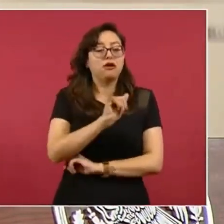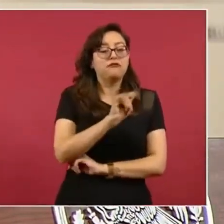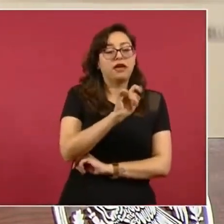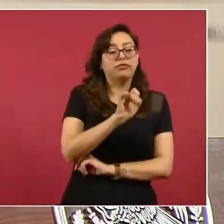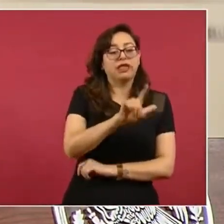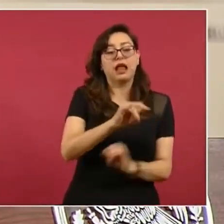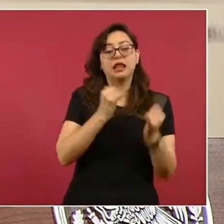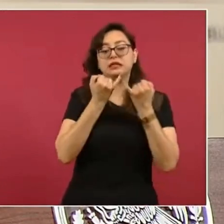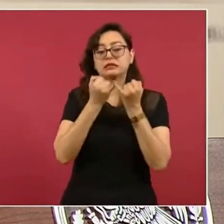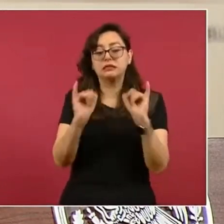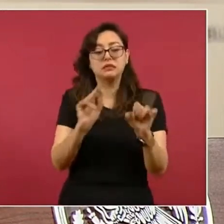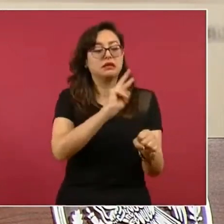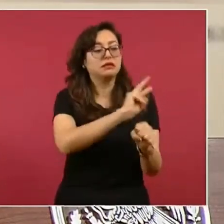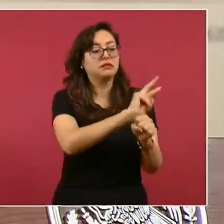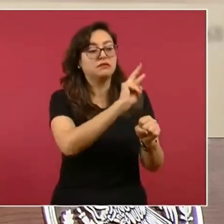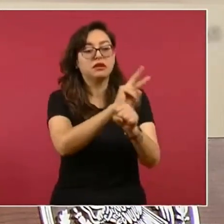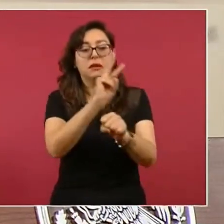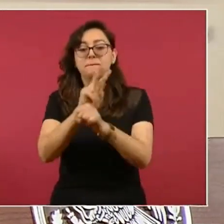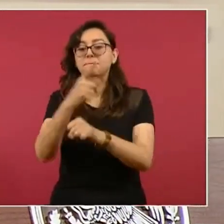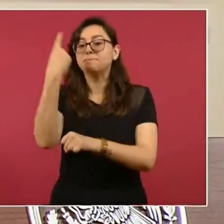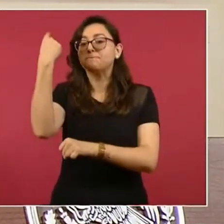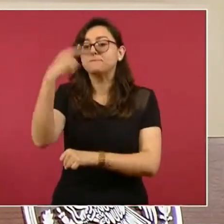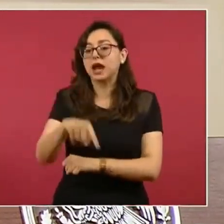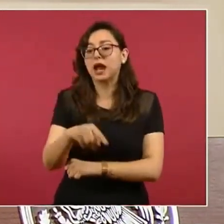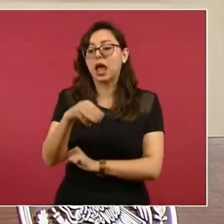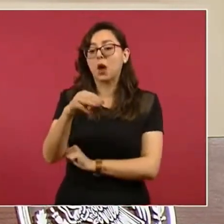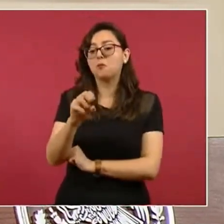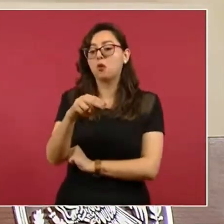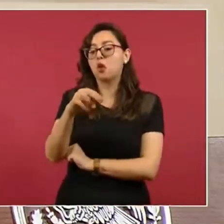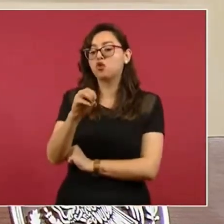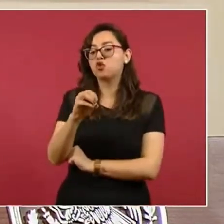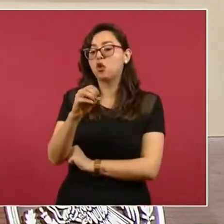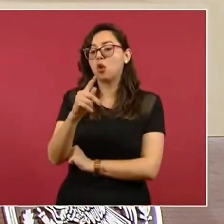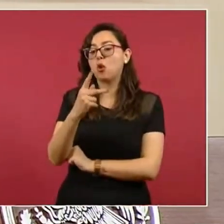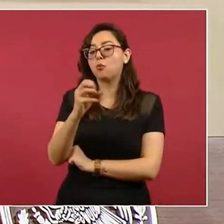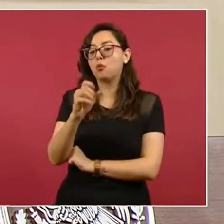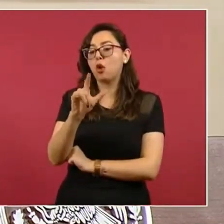¿Quién maneja ese órgano? Autónomo.